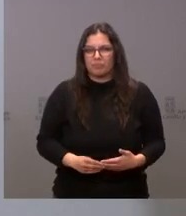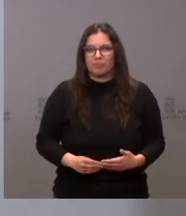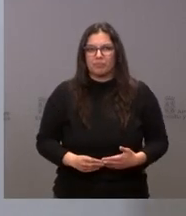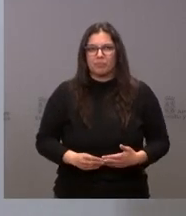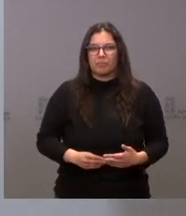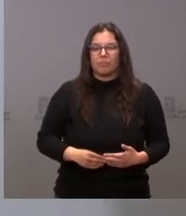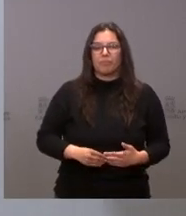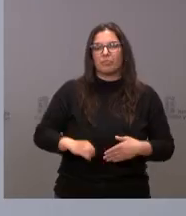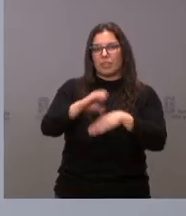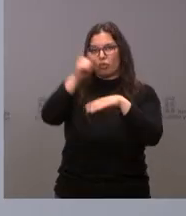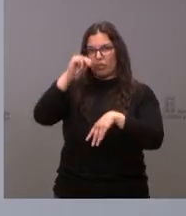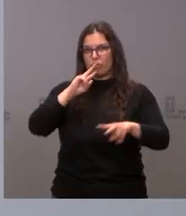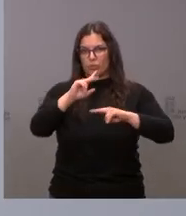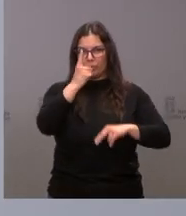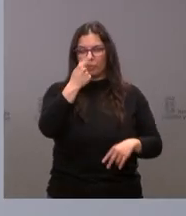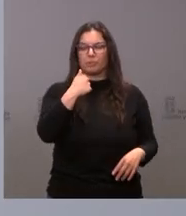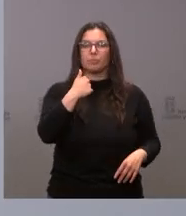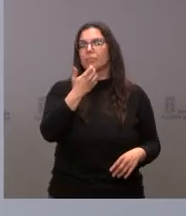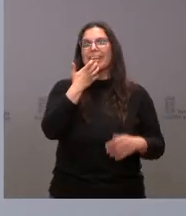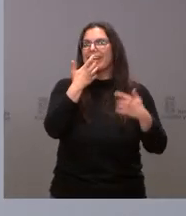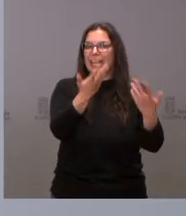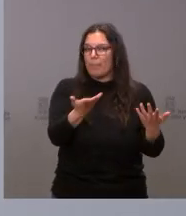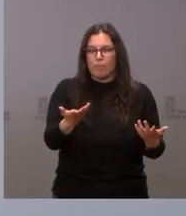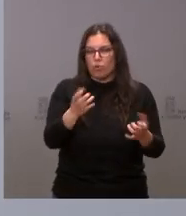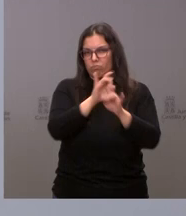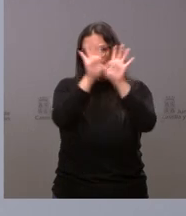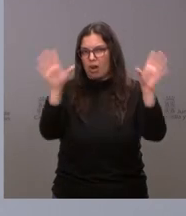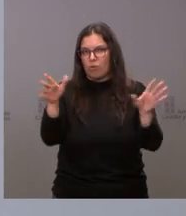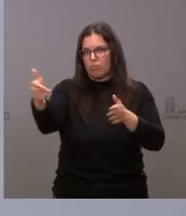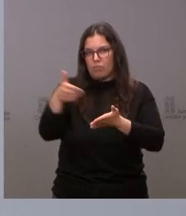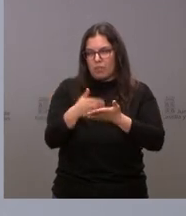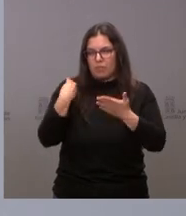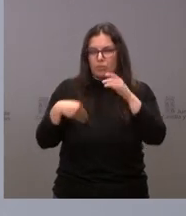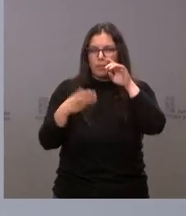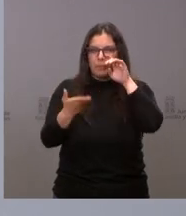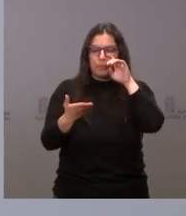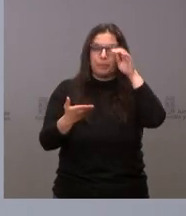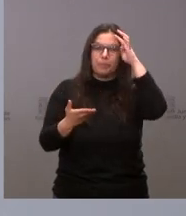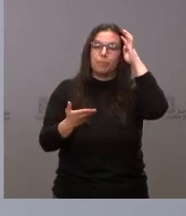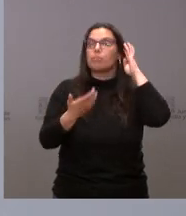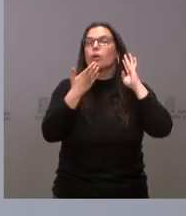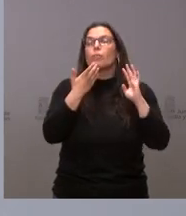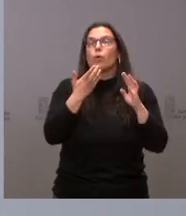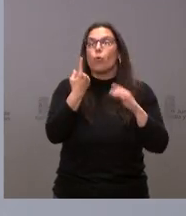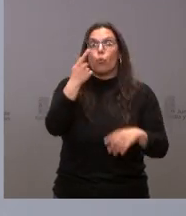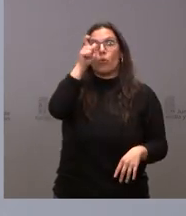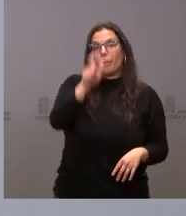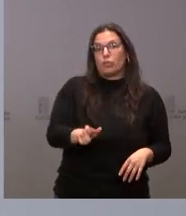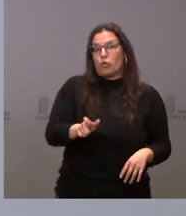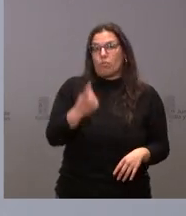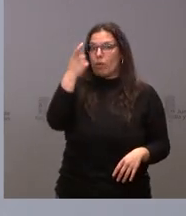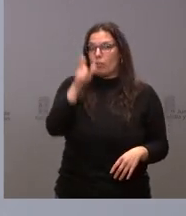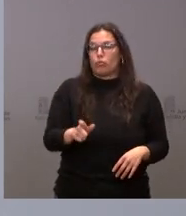contesto yo primero pues le pongo un ejemplo práctico que usted me pedía para una persona para un